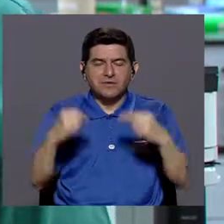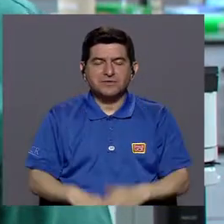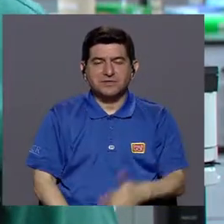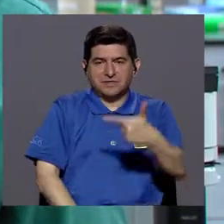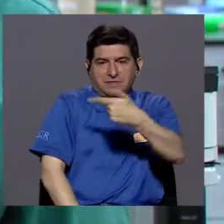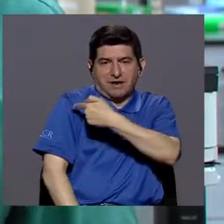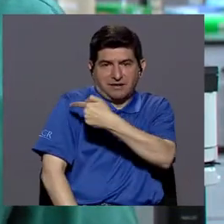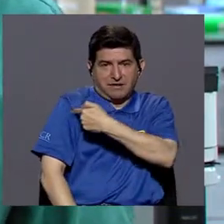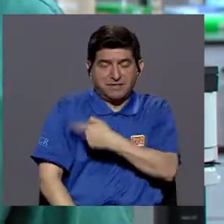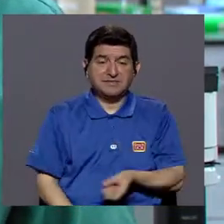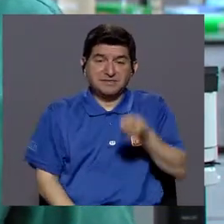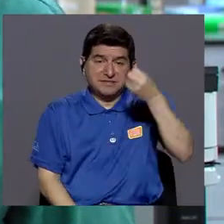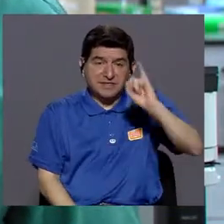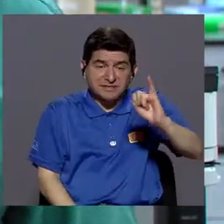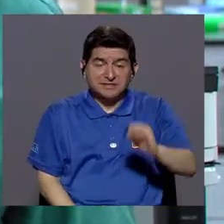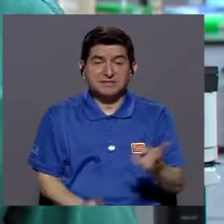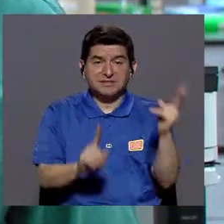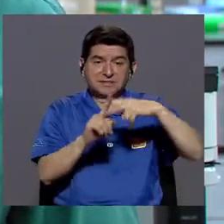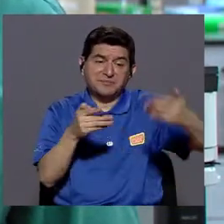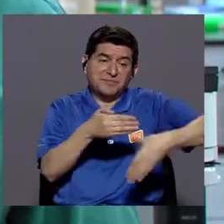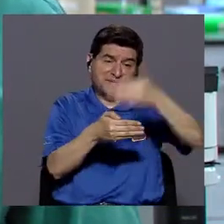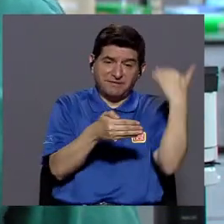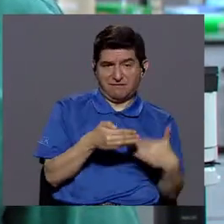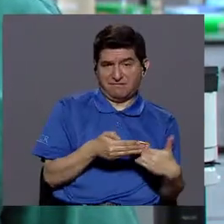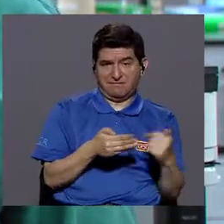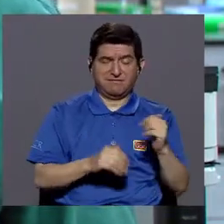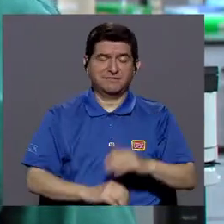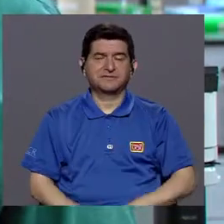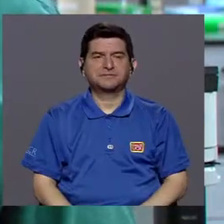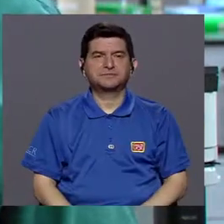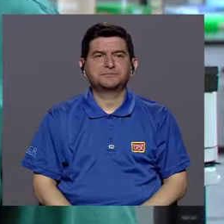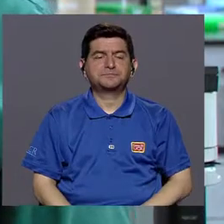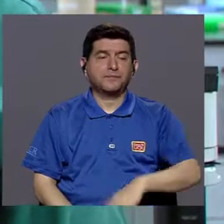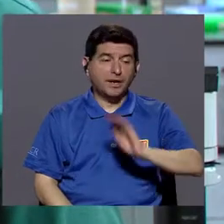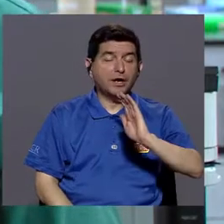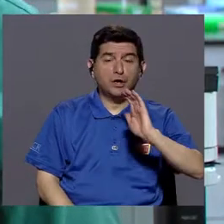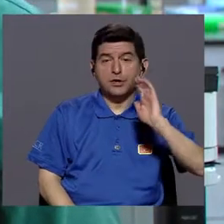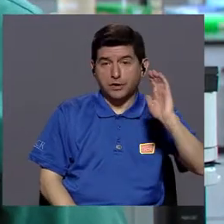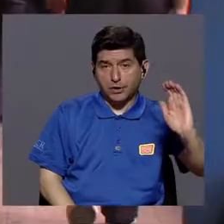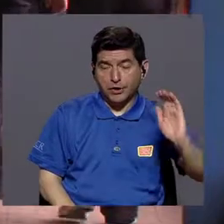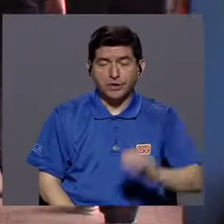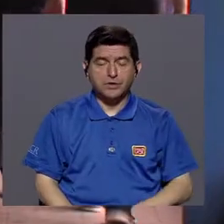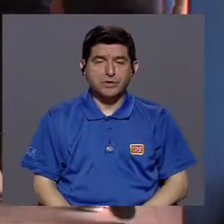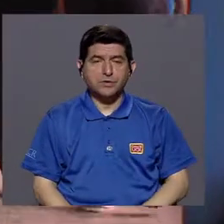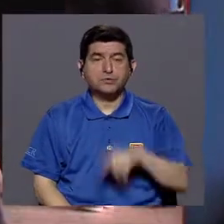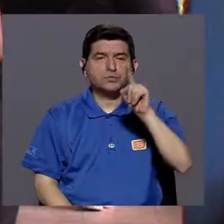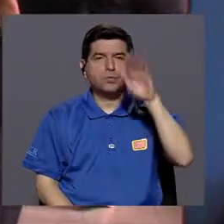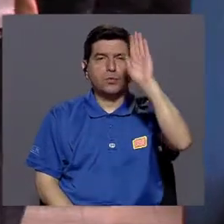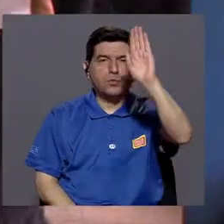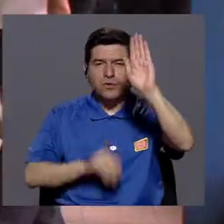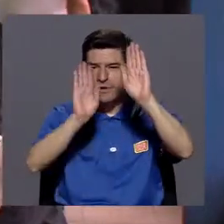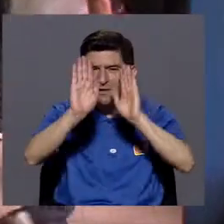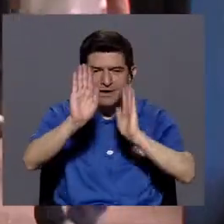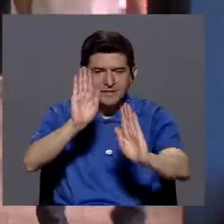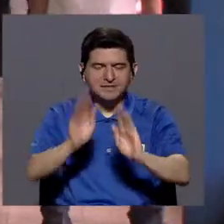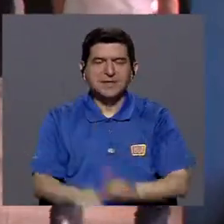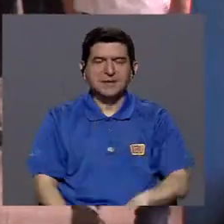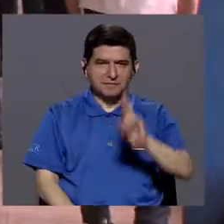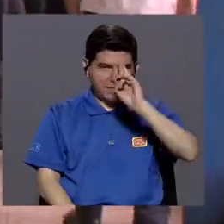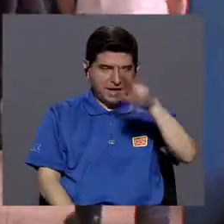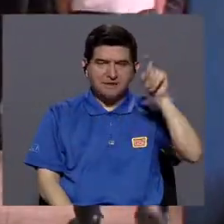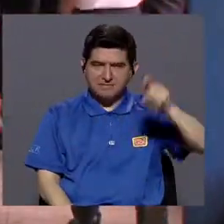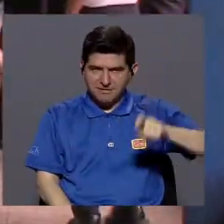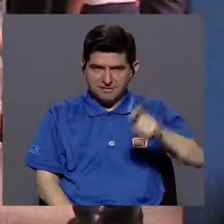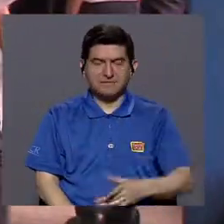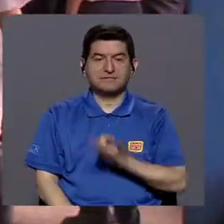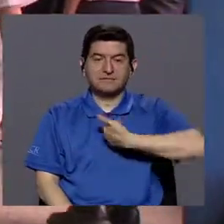efectiva y neutraliza la vacuna si se pone en tiempos anteriores. Están los niños que están bajo